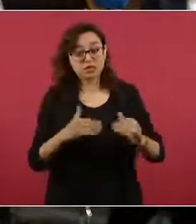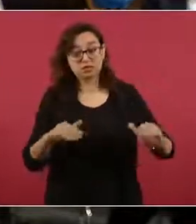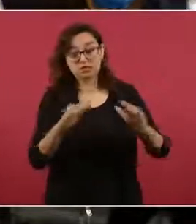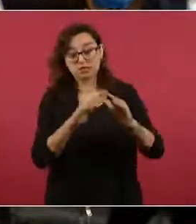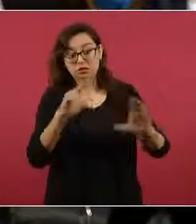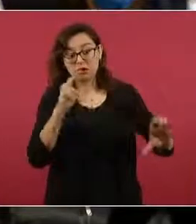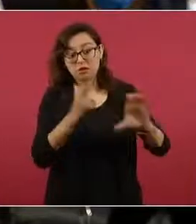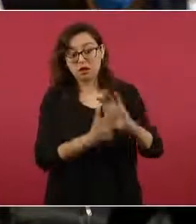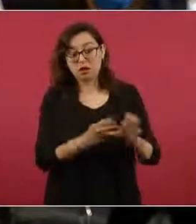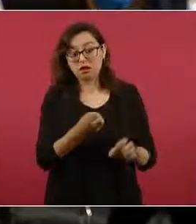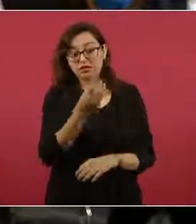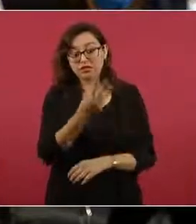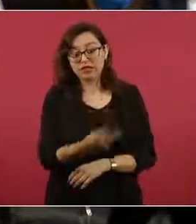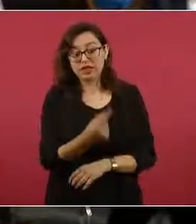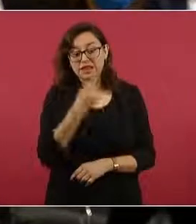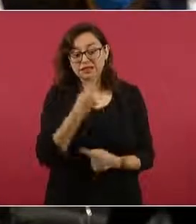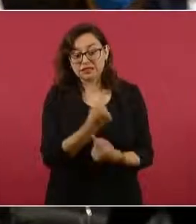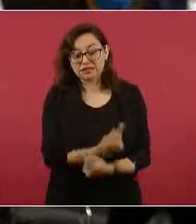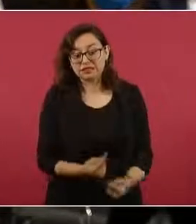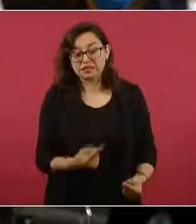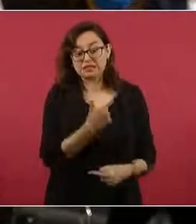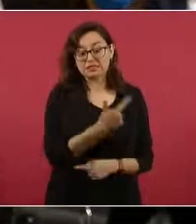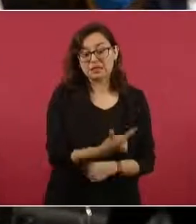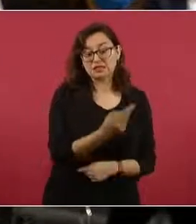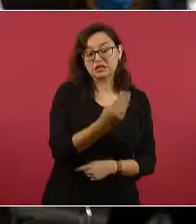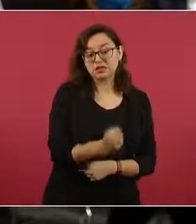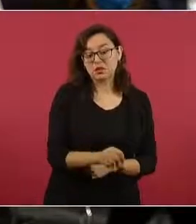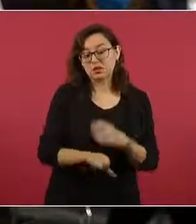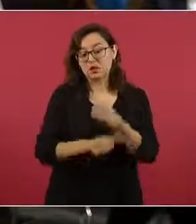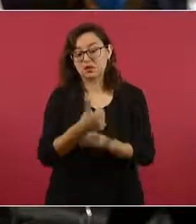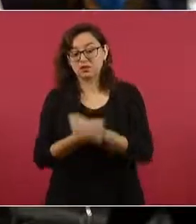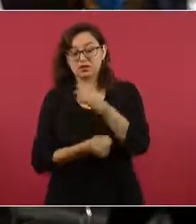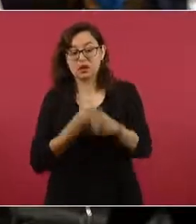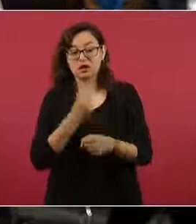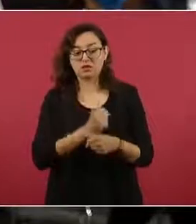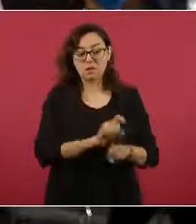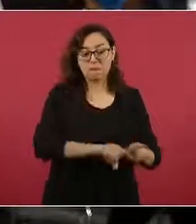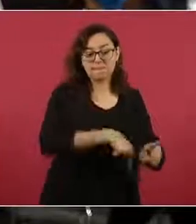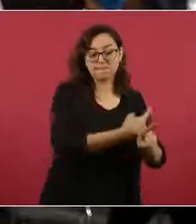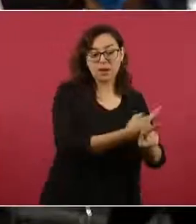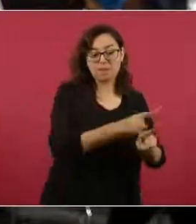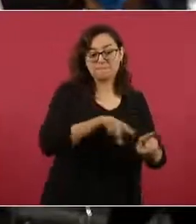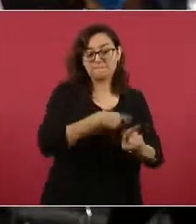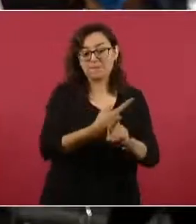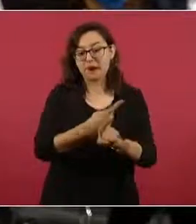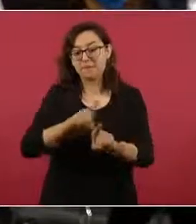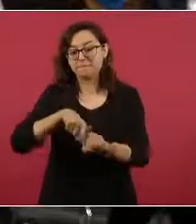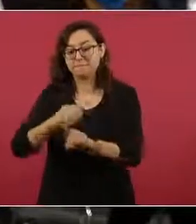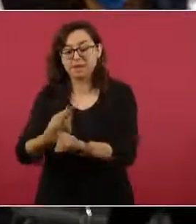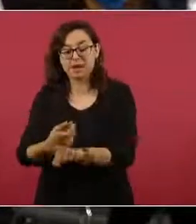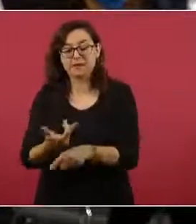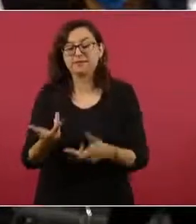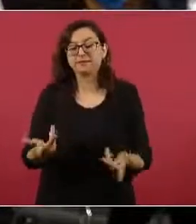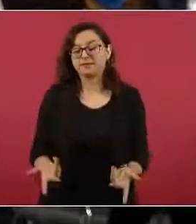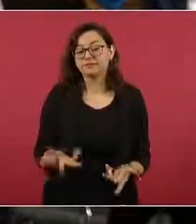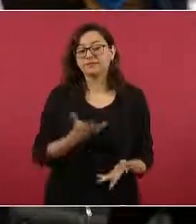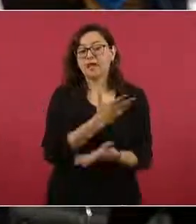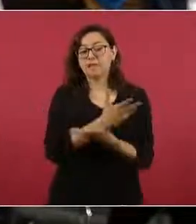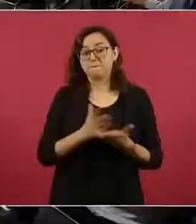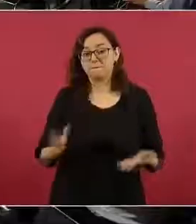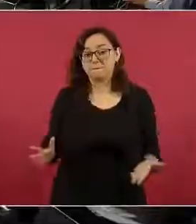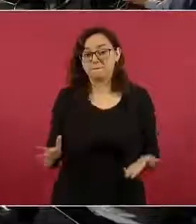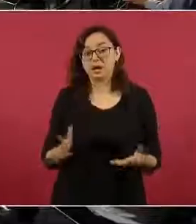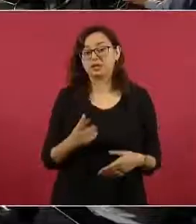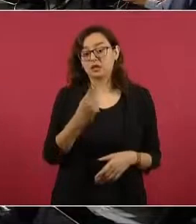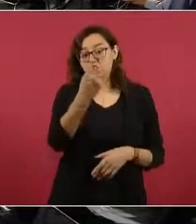menores, de tres menores de 7, 9 y 11 años, uno de ellos además con el agravante de que tenía